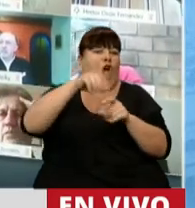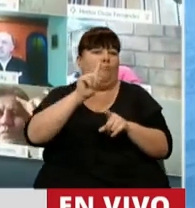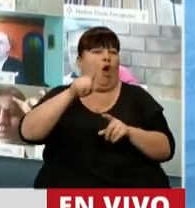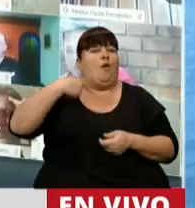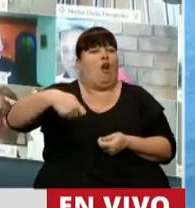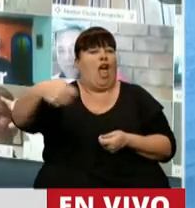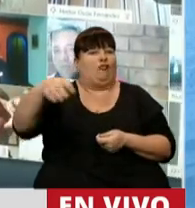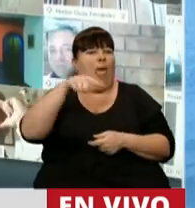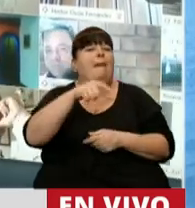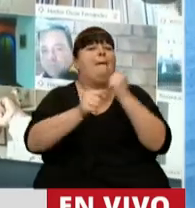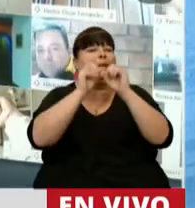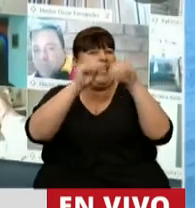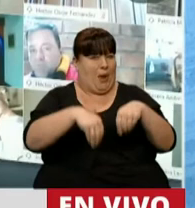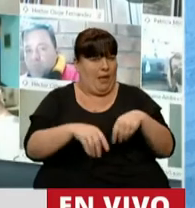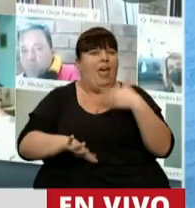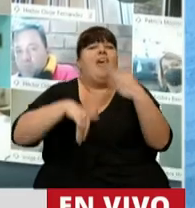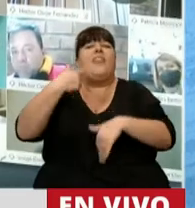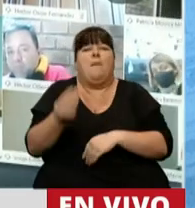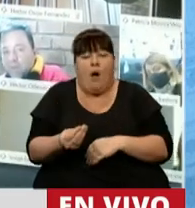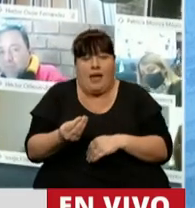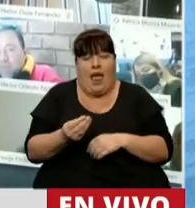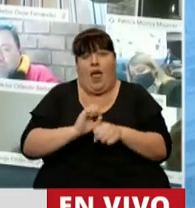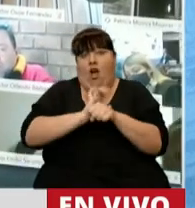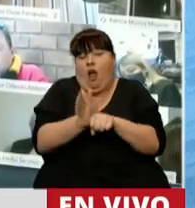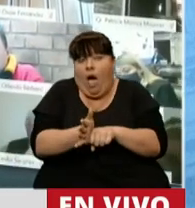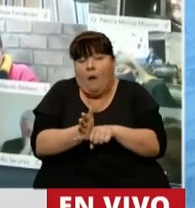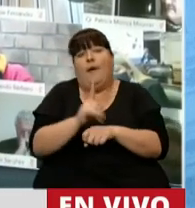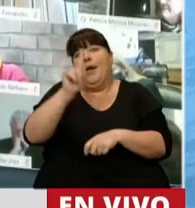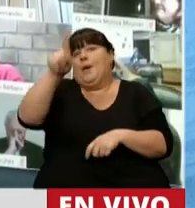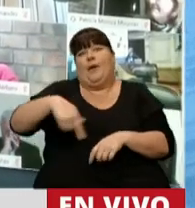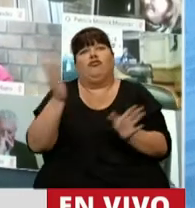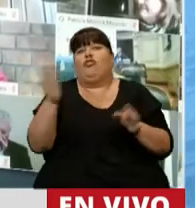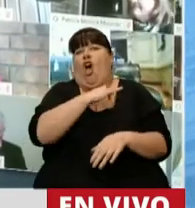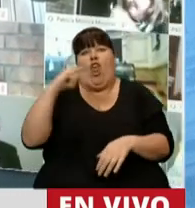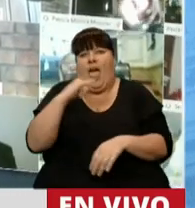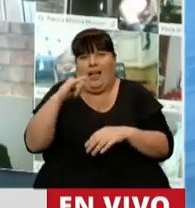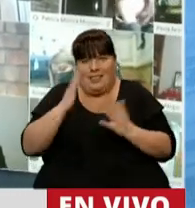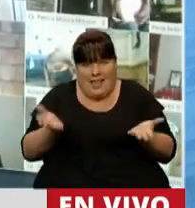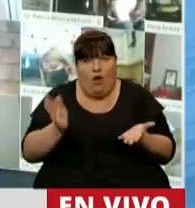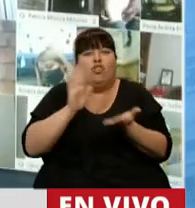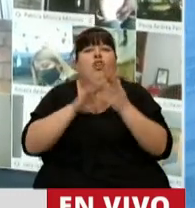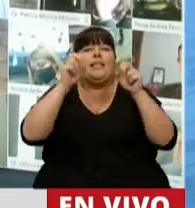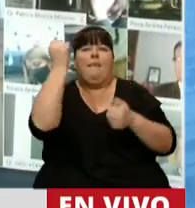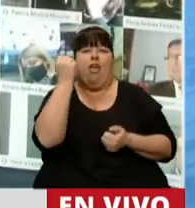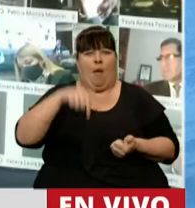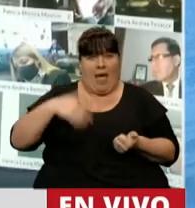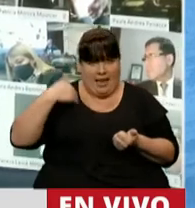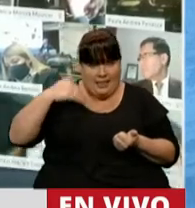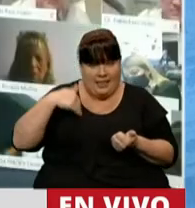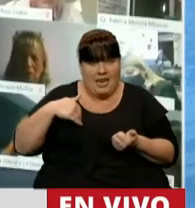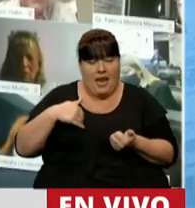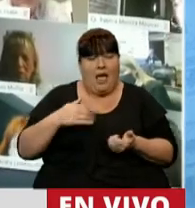incluidas. Bueno, ¿qué vino después? Vino la pandemia y sus consecuencias negativas sobre la economía argentina